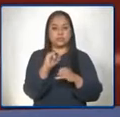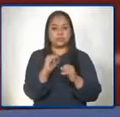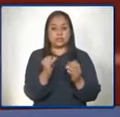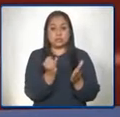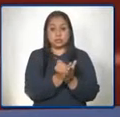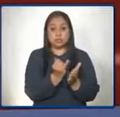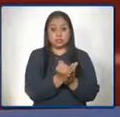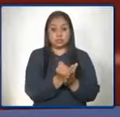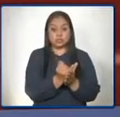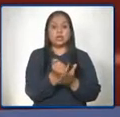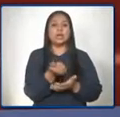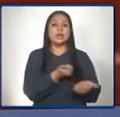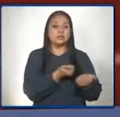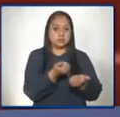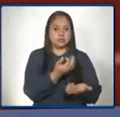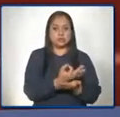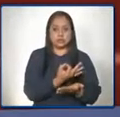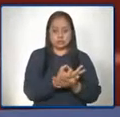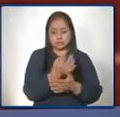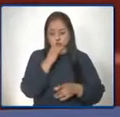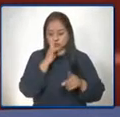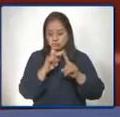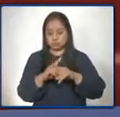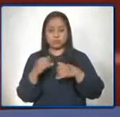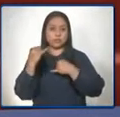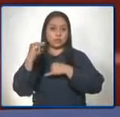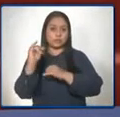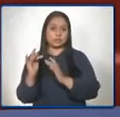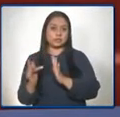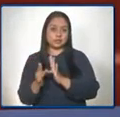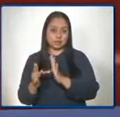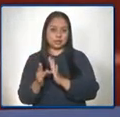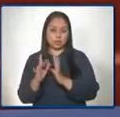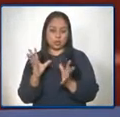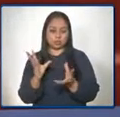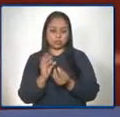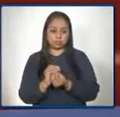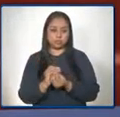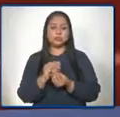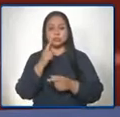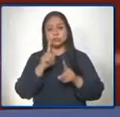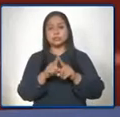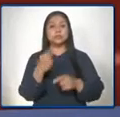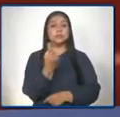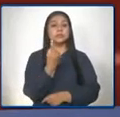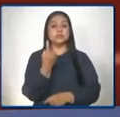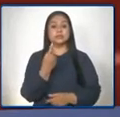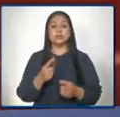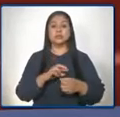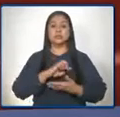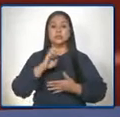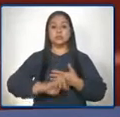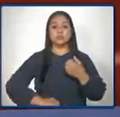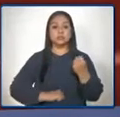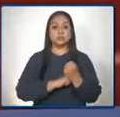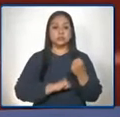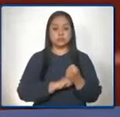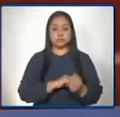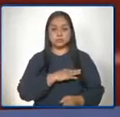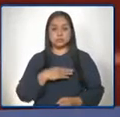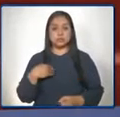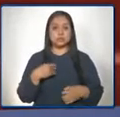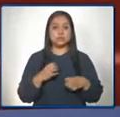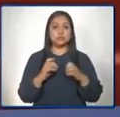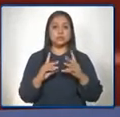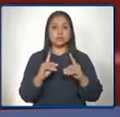administrativo financiero como técnico, principalmente de los programas de apoyo del Ministerio de Educación, los también